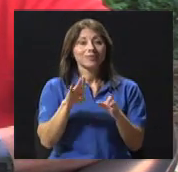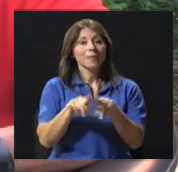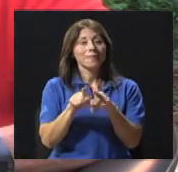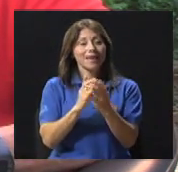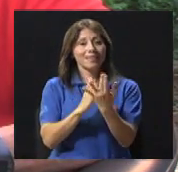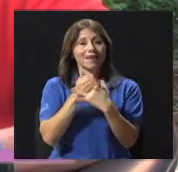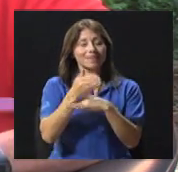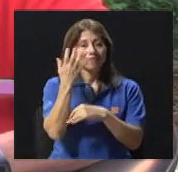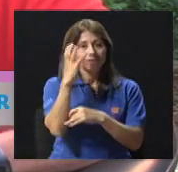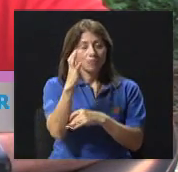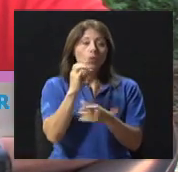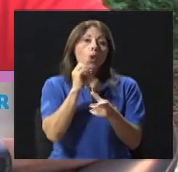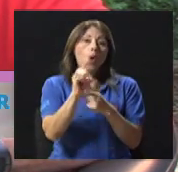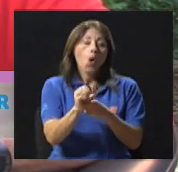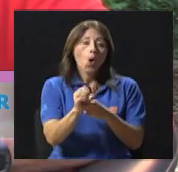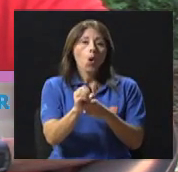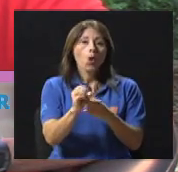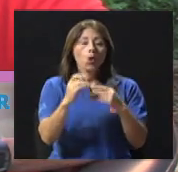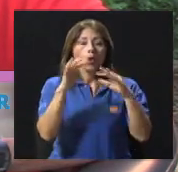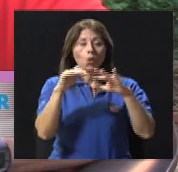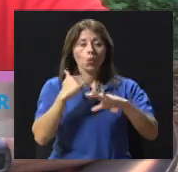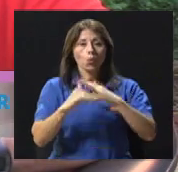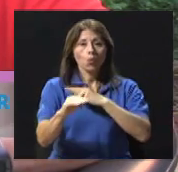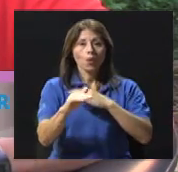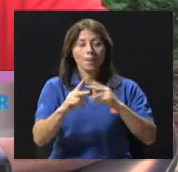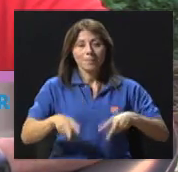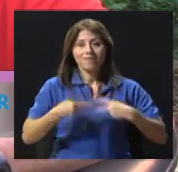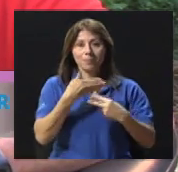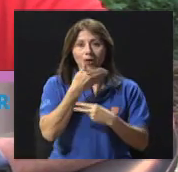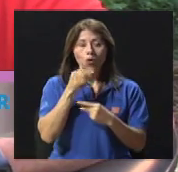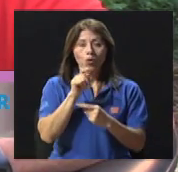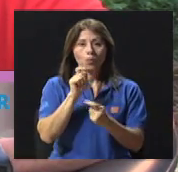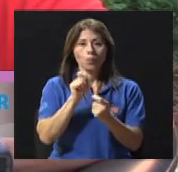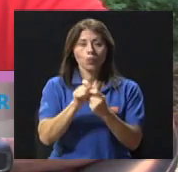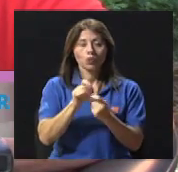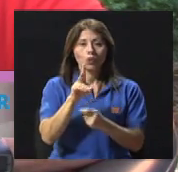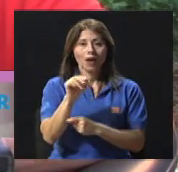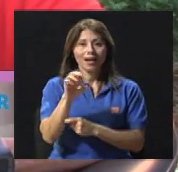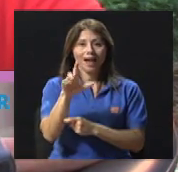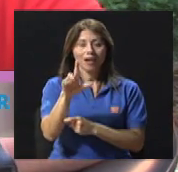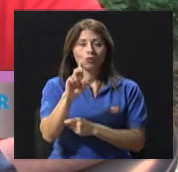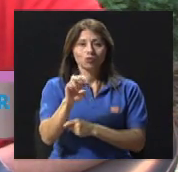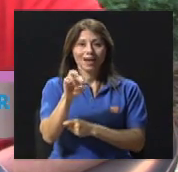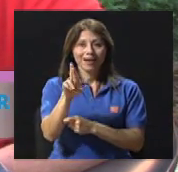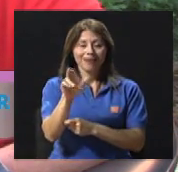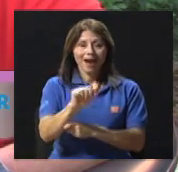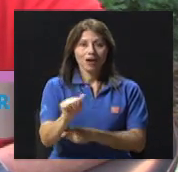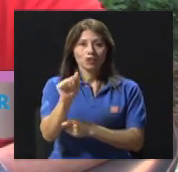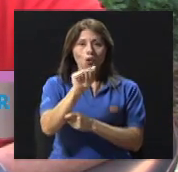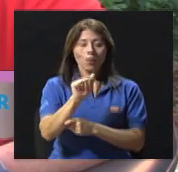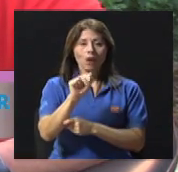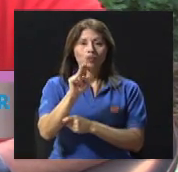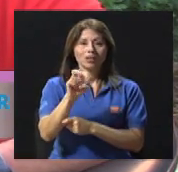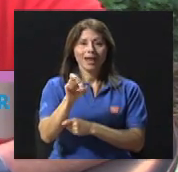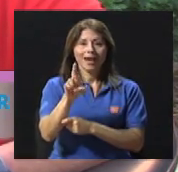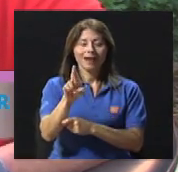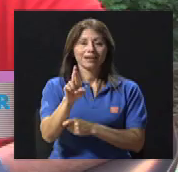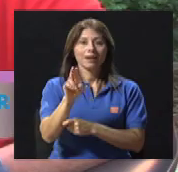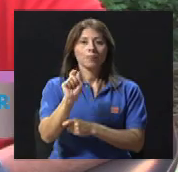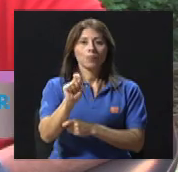o al correo electrónico vivirmejor.canalucr.ac